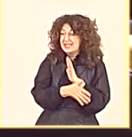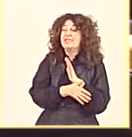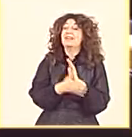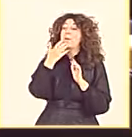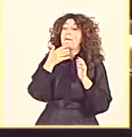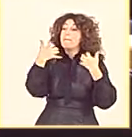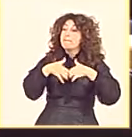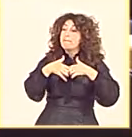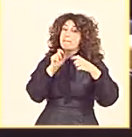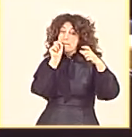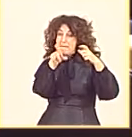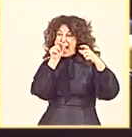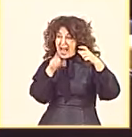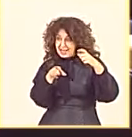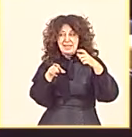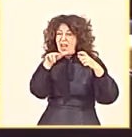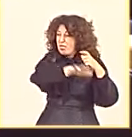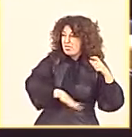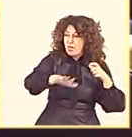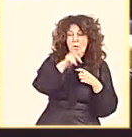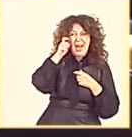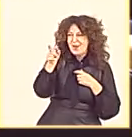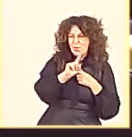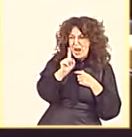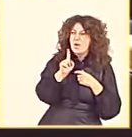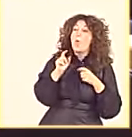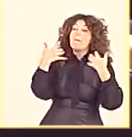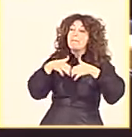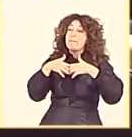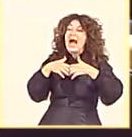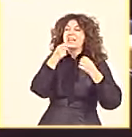rural. Póngalas en los ministerios, para los ministros, que seguro que hacen más que ellos. Muchas gracias.